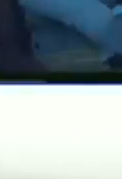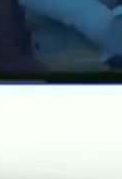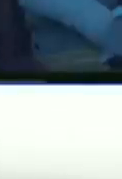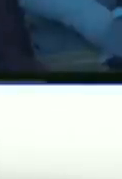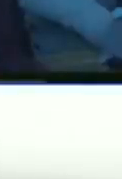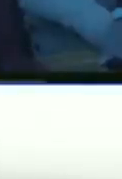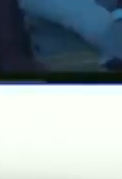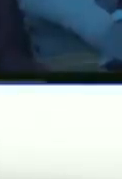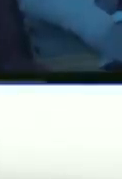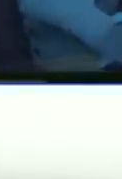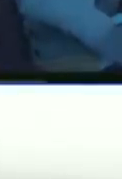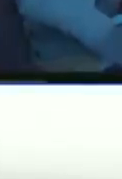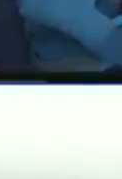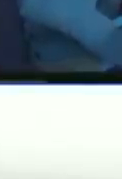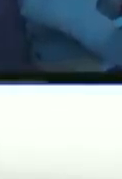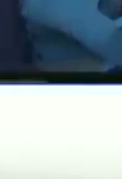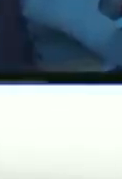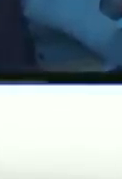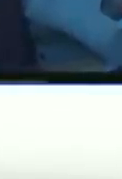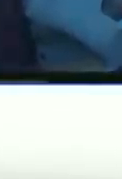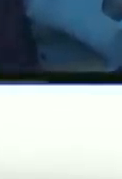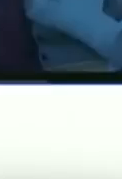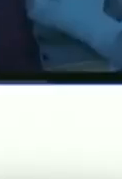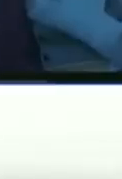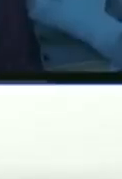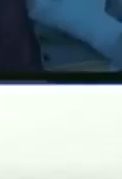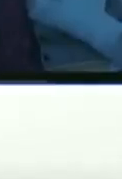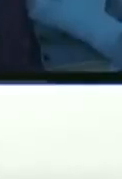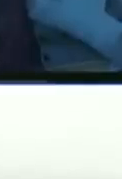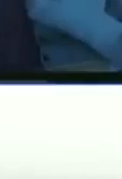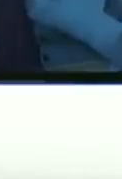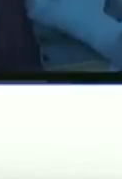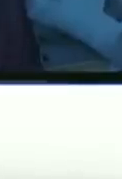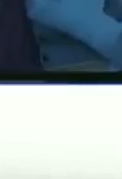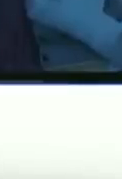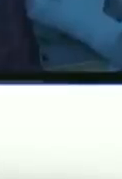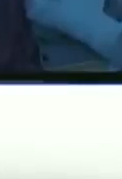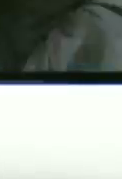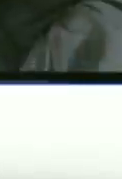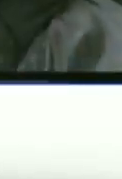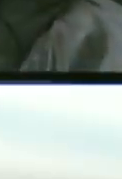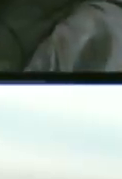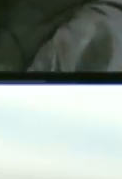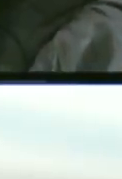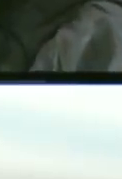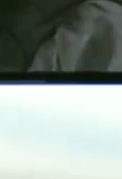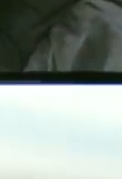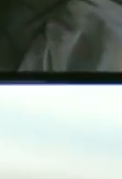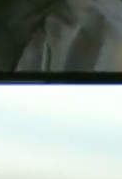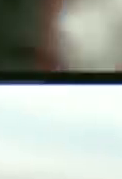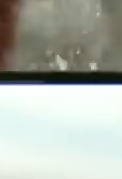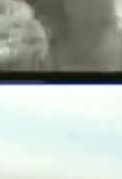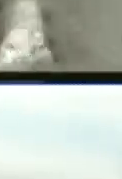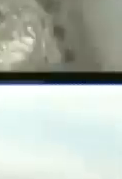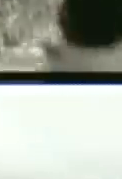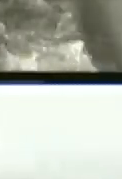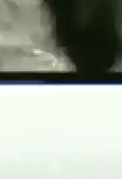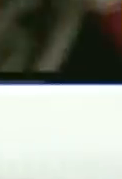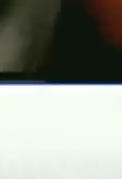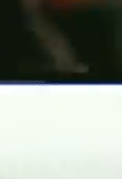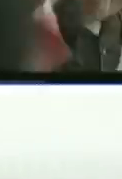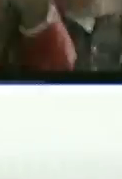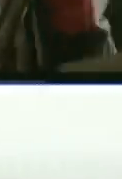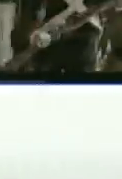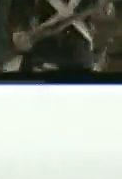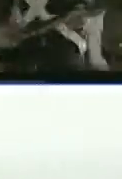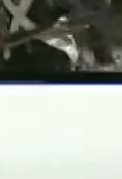temporada esperamos nosotros estar en los meses de febrero estar haciendo la preproducción y adelantándonos aún más